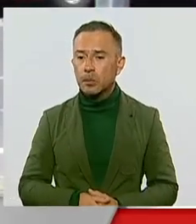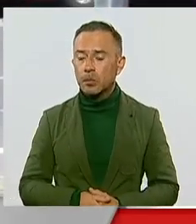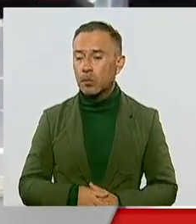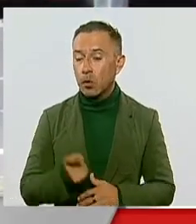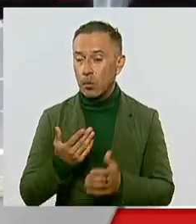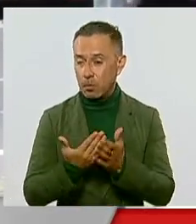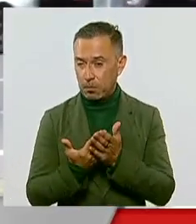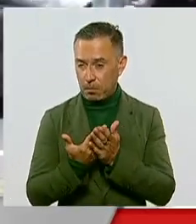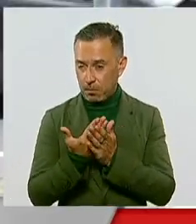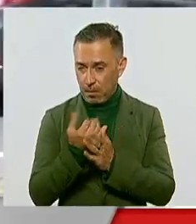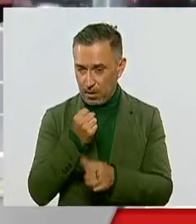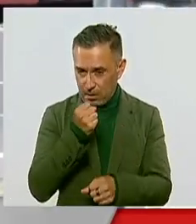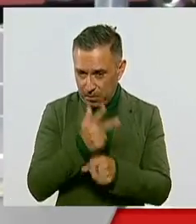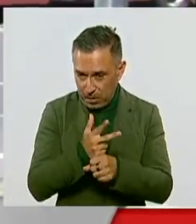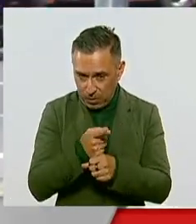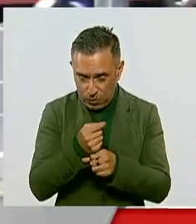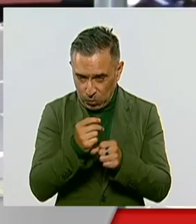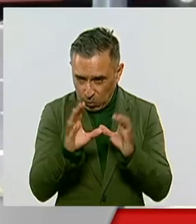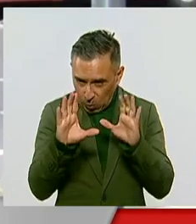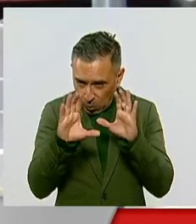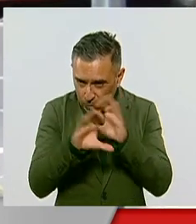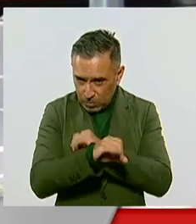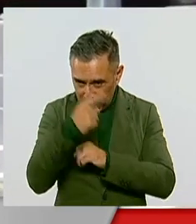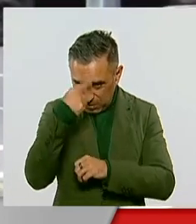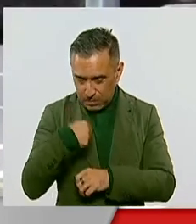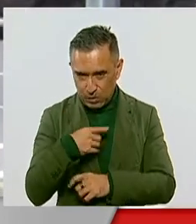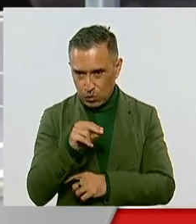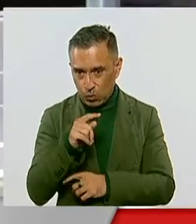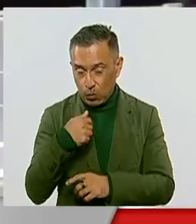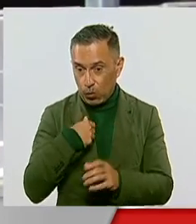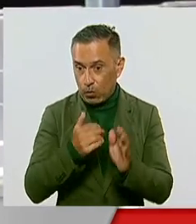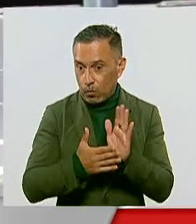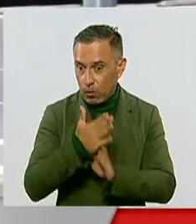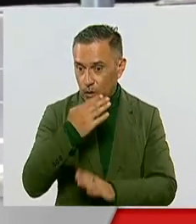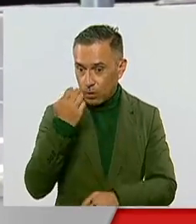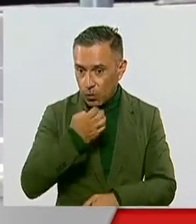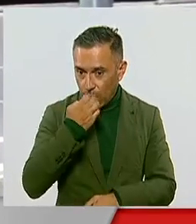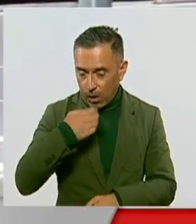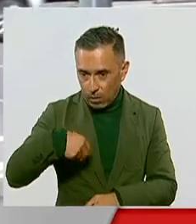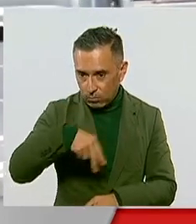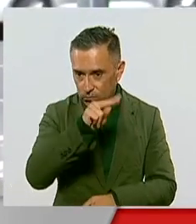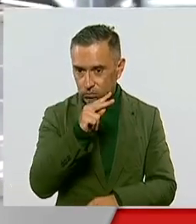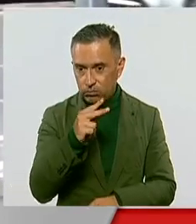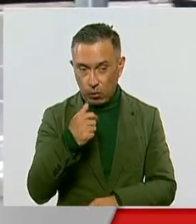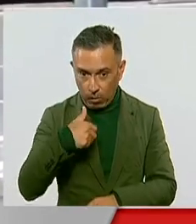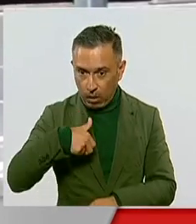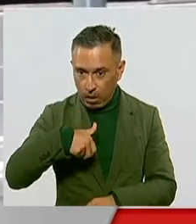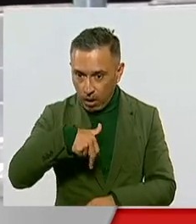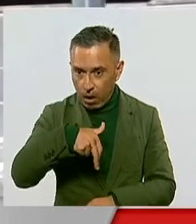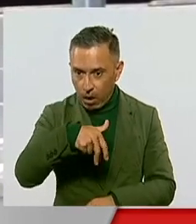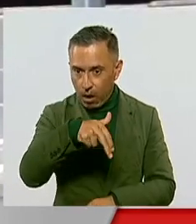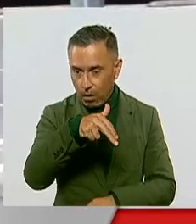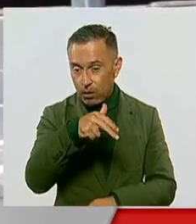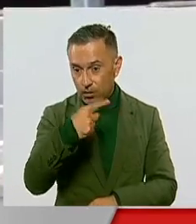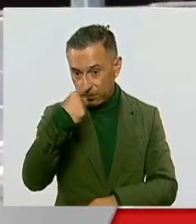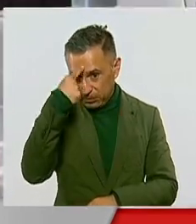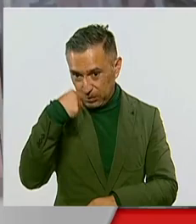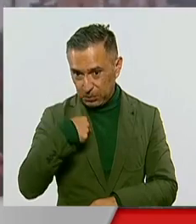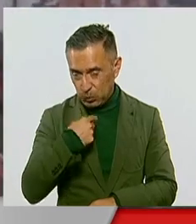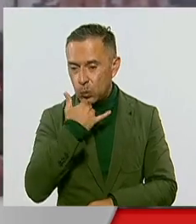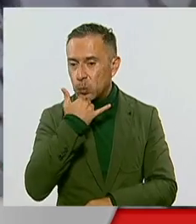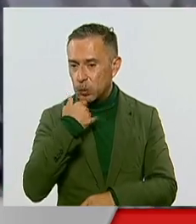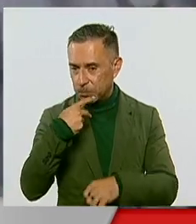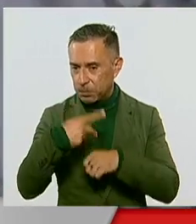temprano estaría muy oscuro para mí. Y yo como voy a la escuela y eso y camino, pues para mí se torna un poco